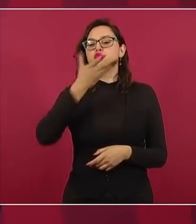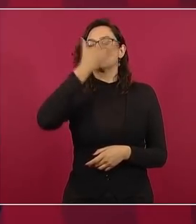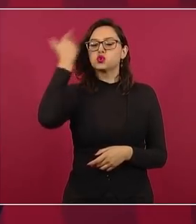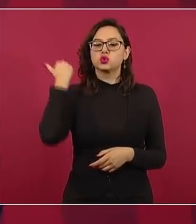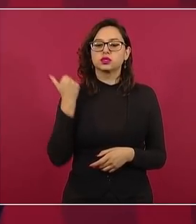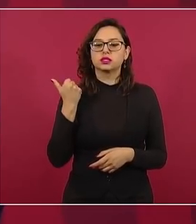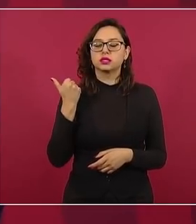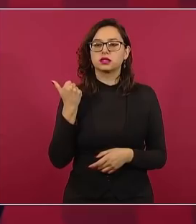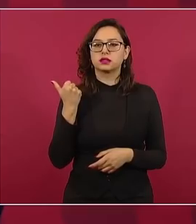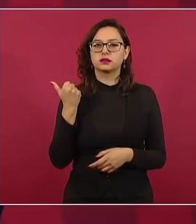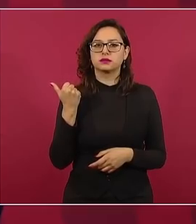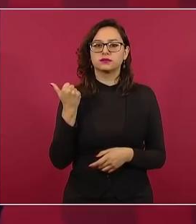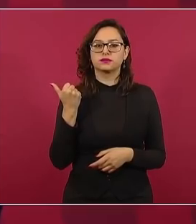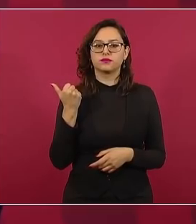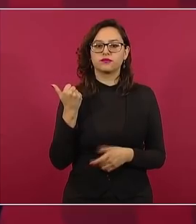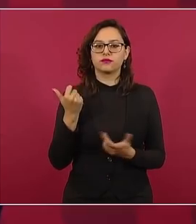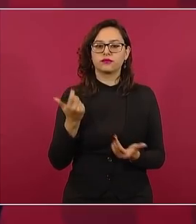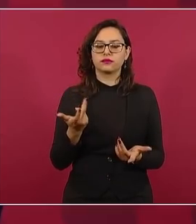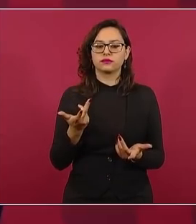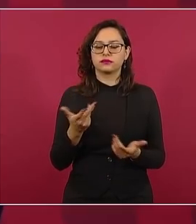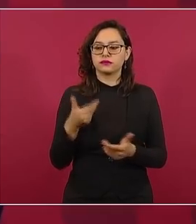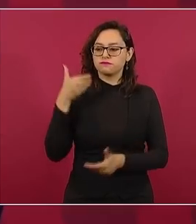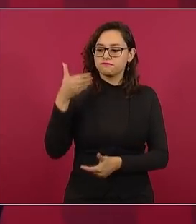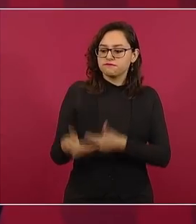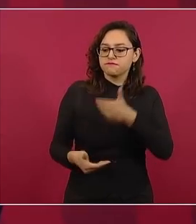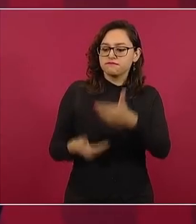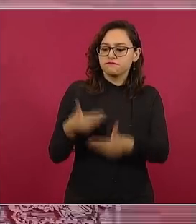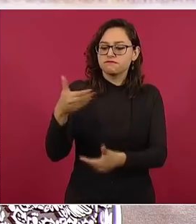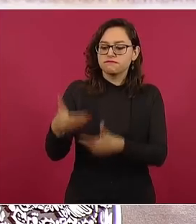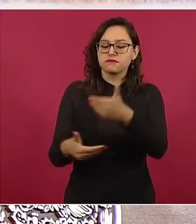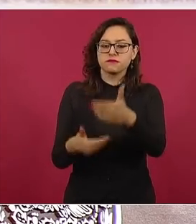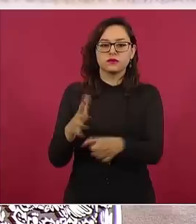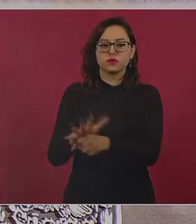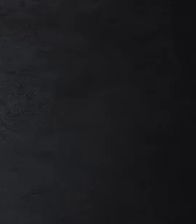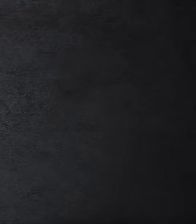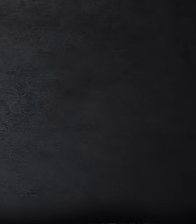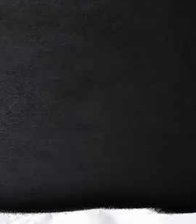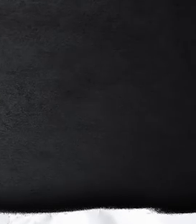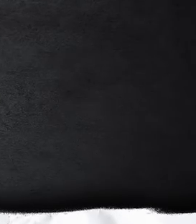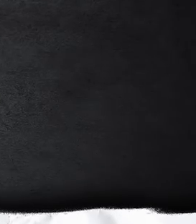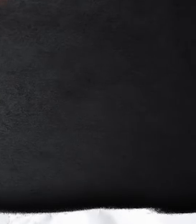cierta es el avance. Entonces, vamos a pedirle que nos informe.